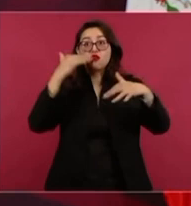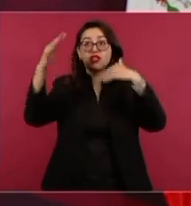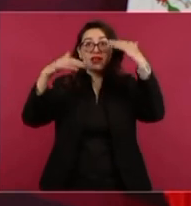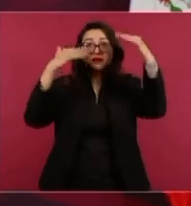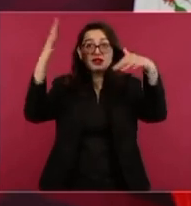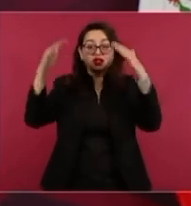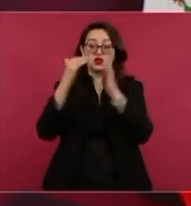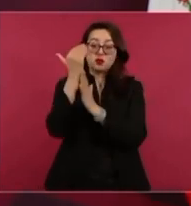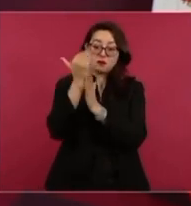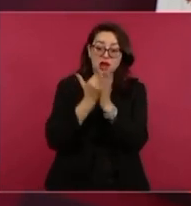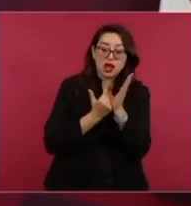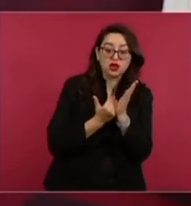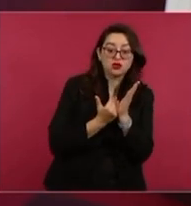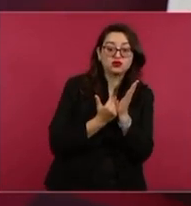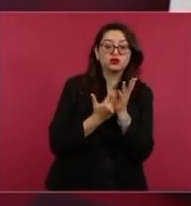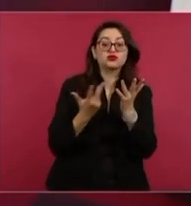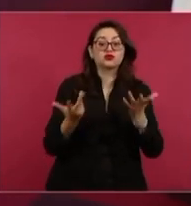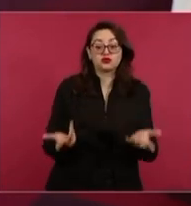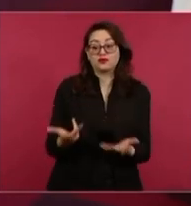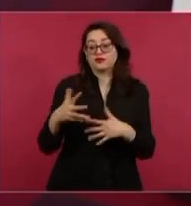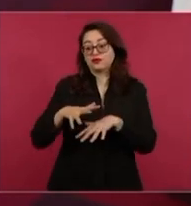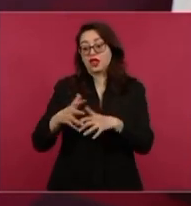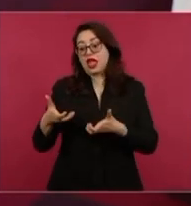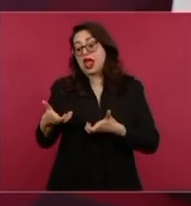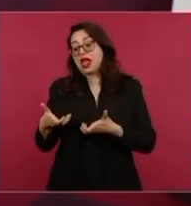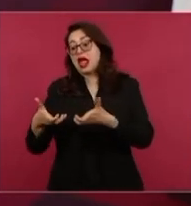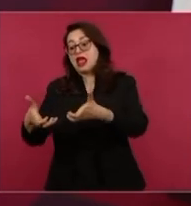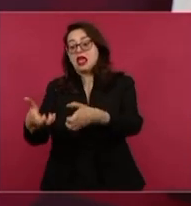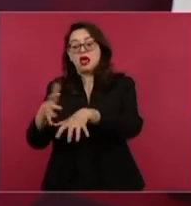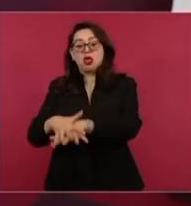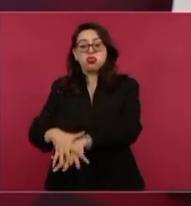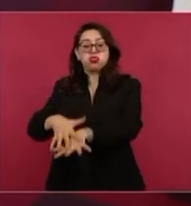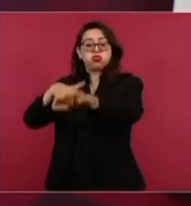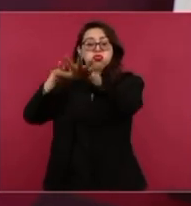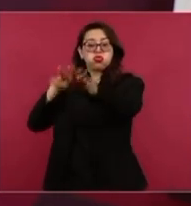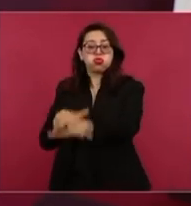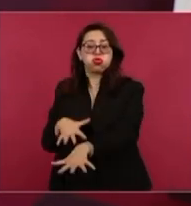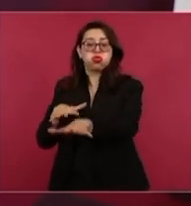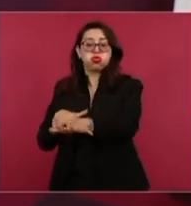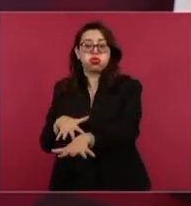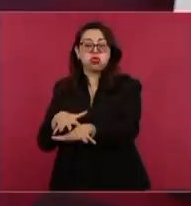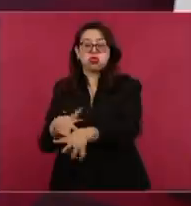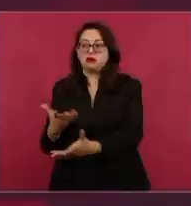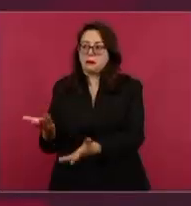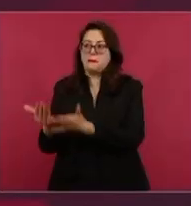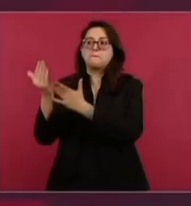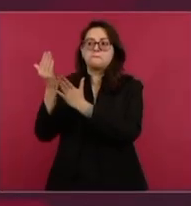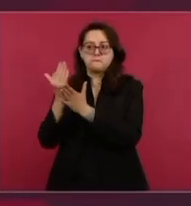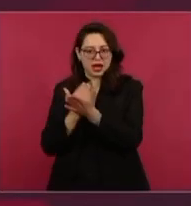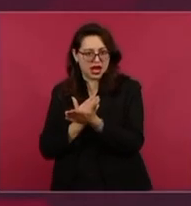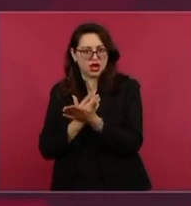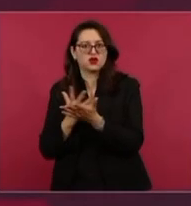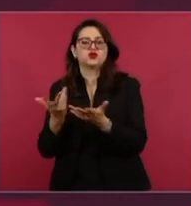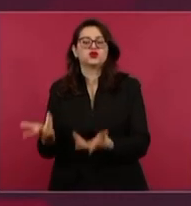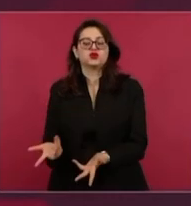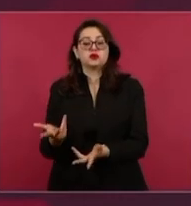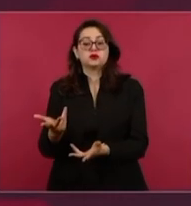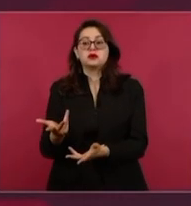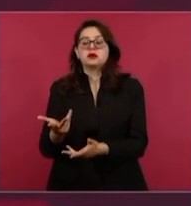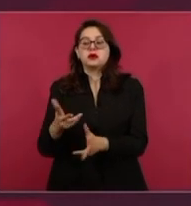es un transporte cómodo, barato.